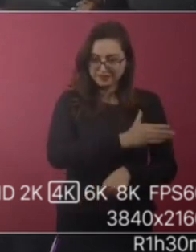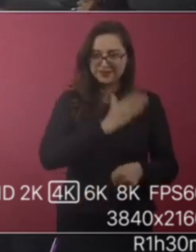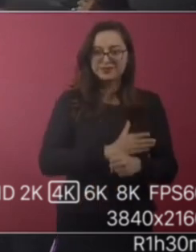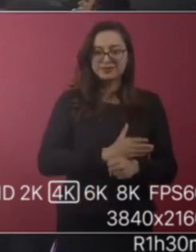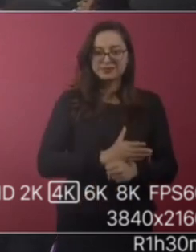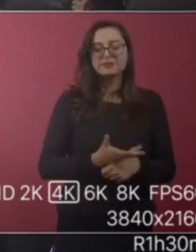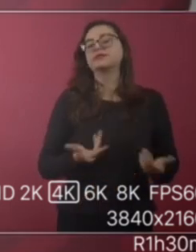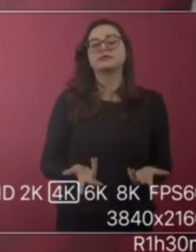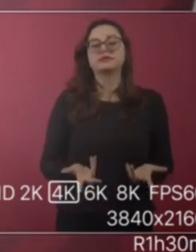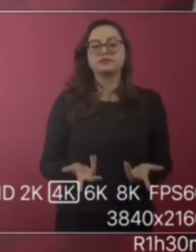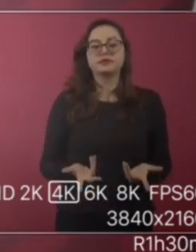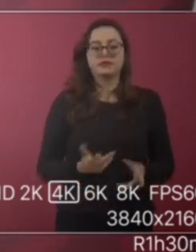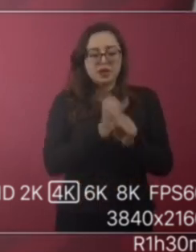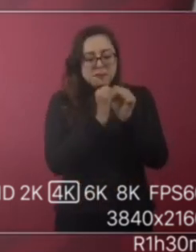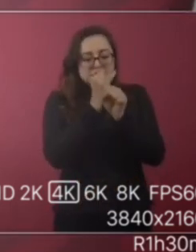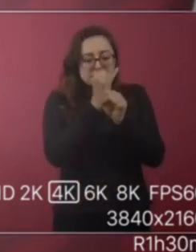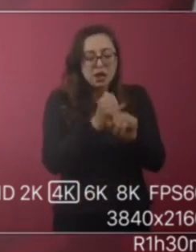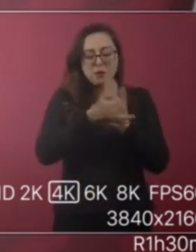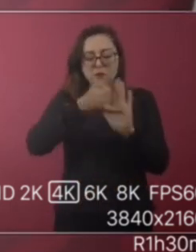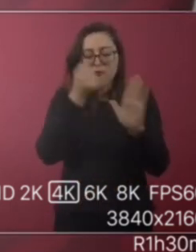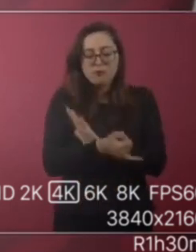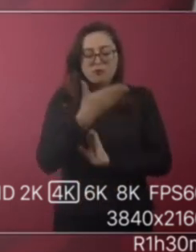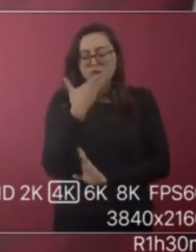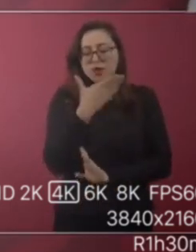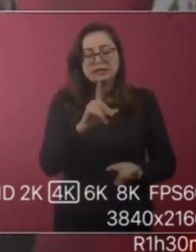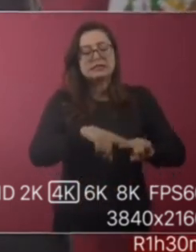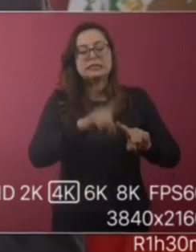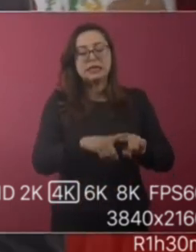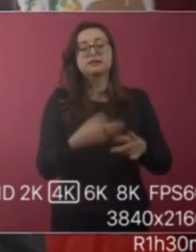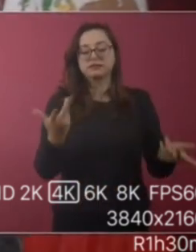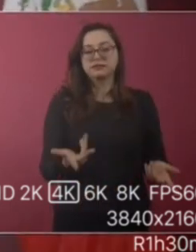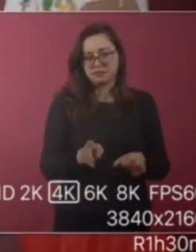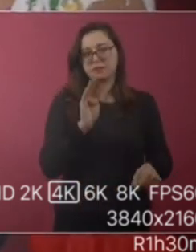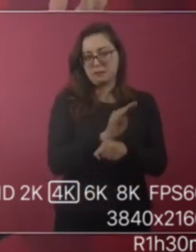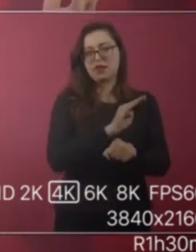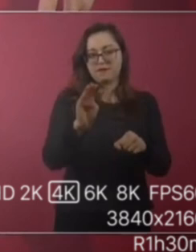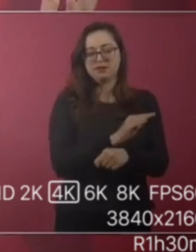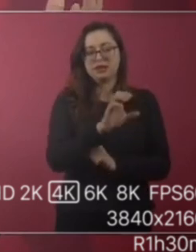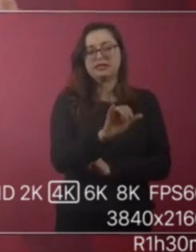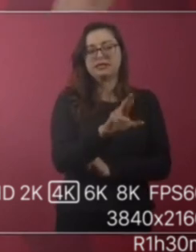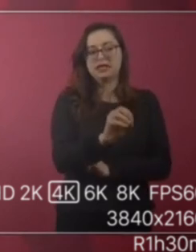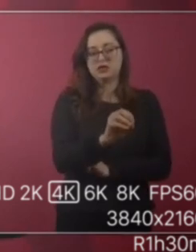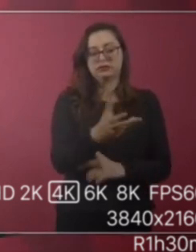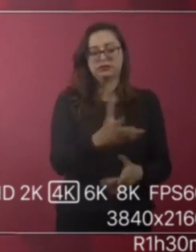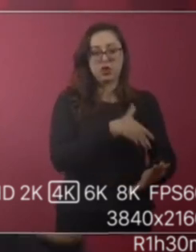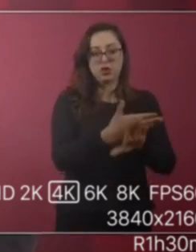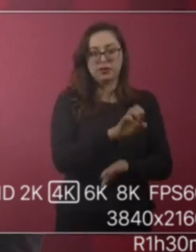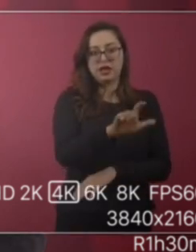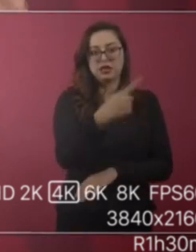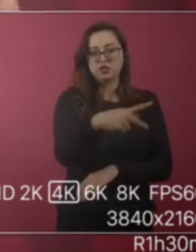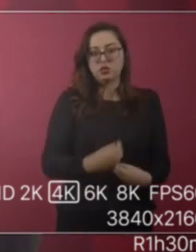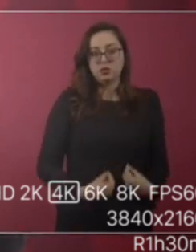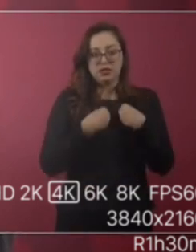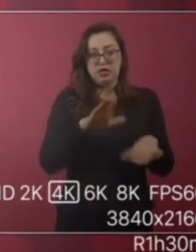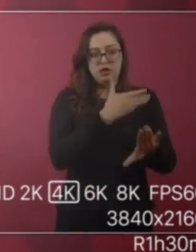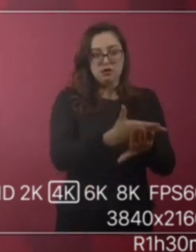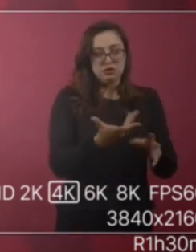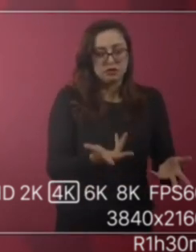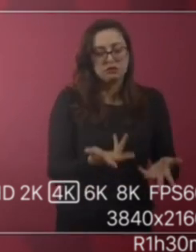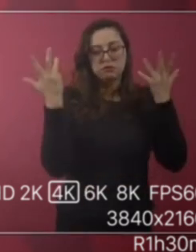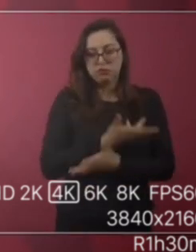Entonces, ¿a quién le conviene? Pues primero, a Ciro. Imagínense, un atentado a la vida, a su vida.